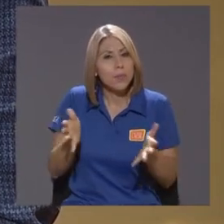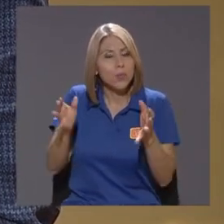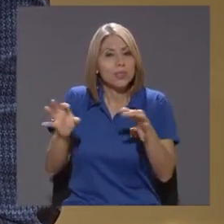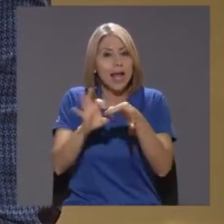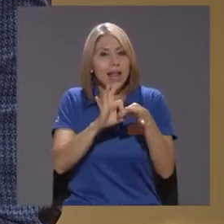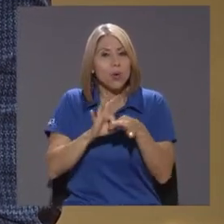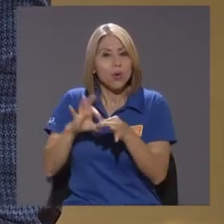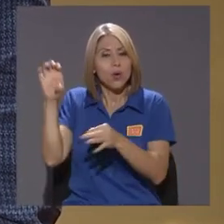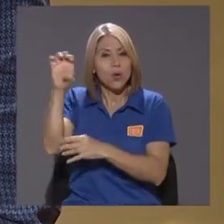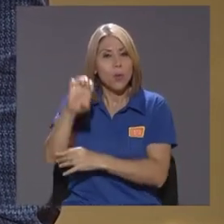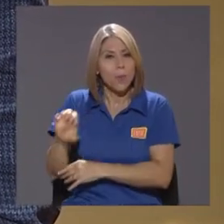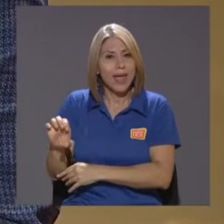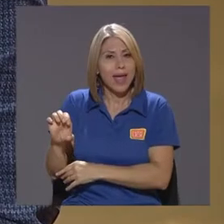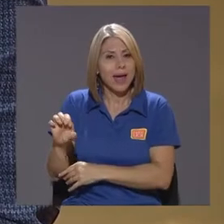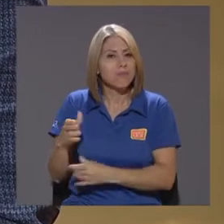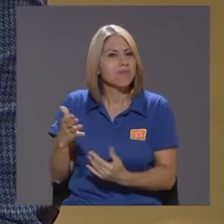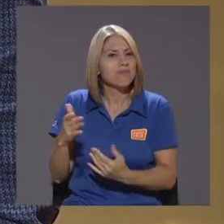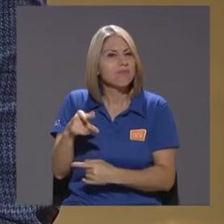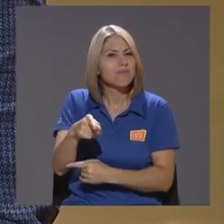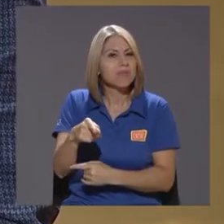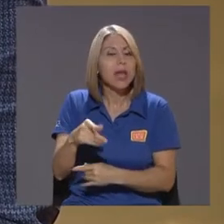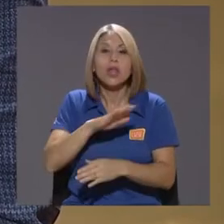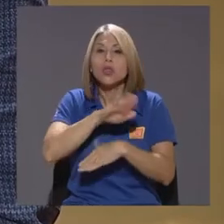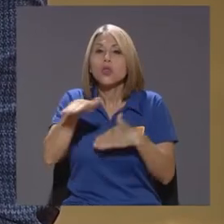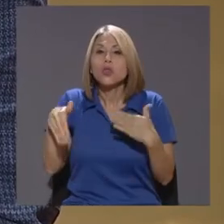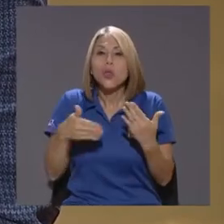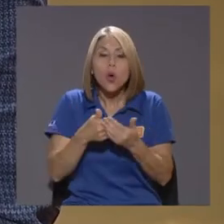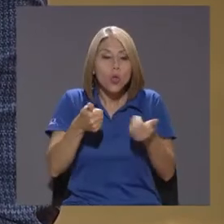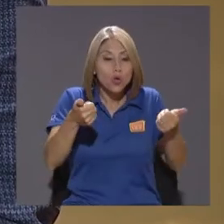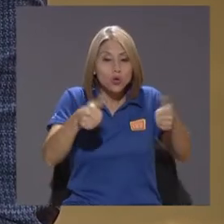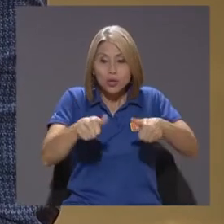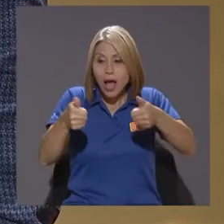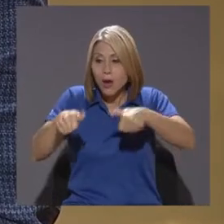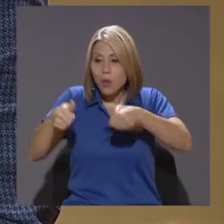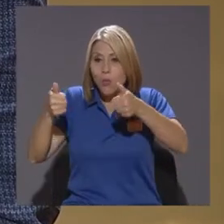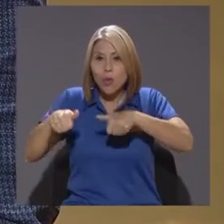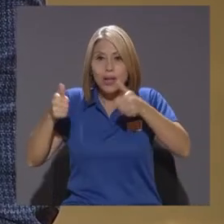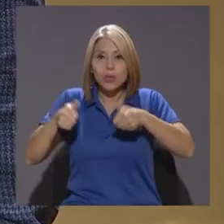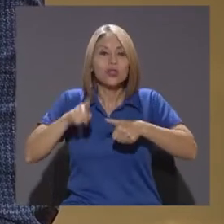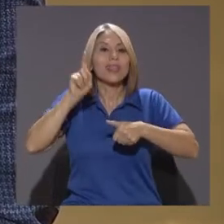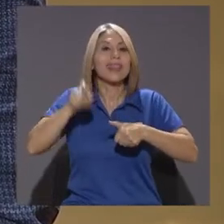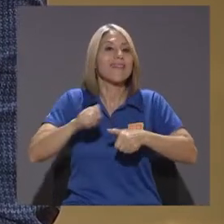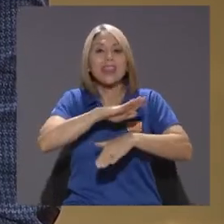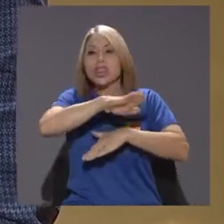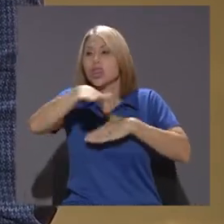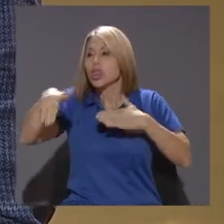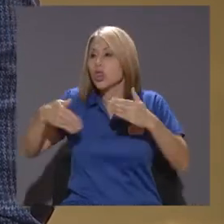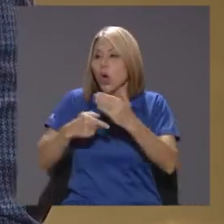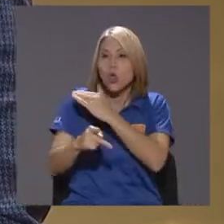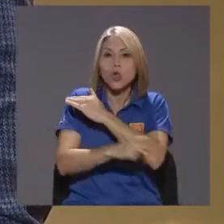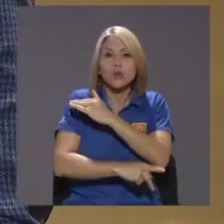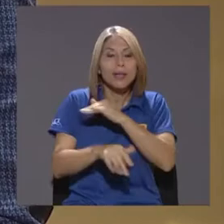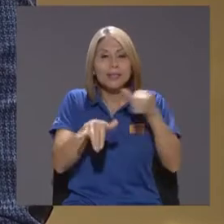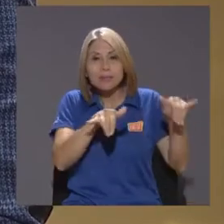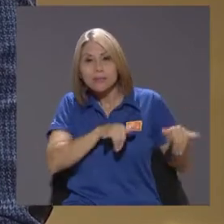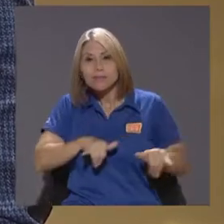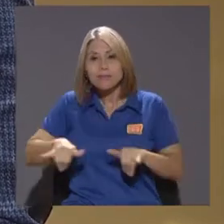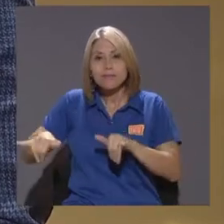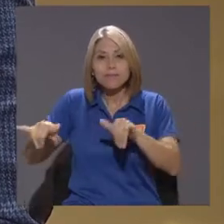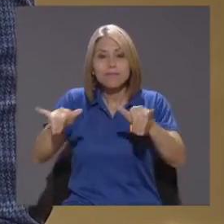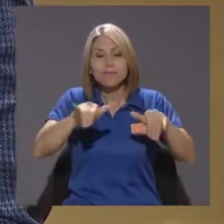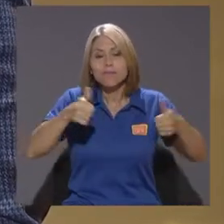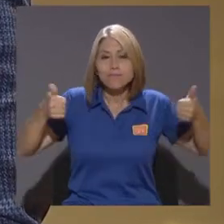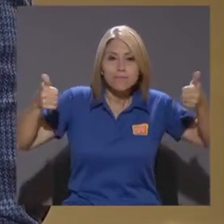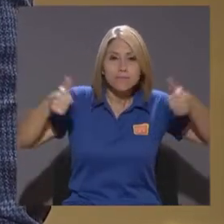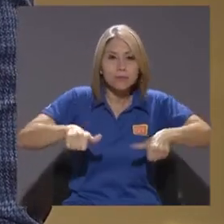De que todos los acuerdos Que se toman Tienen que ser por unanimidad Así que No sé